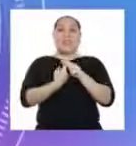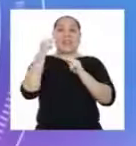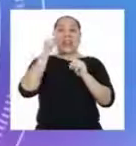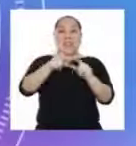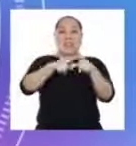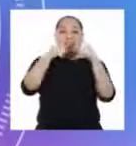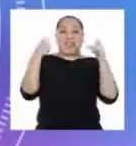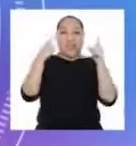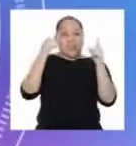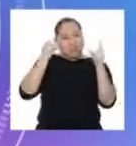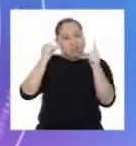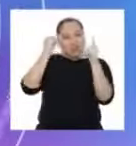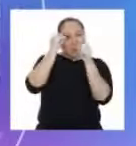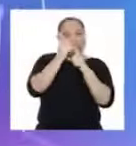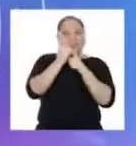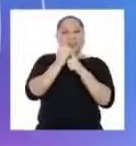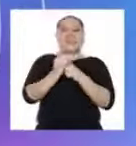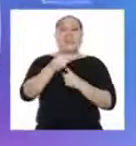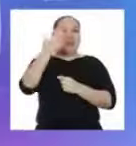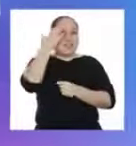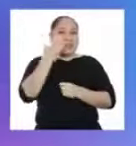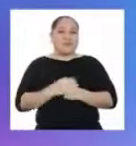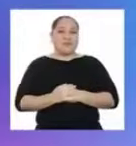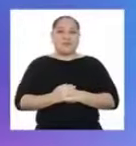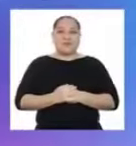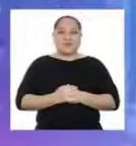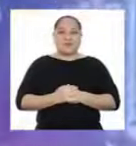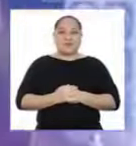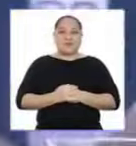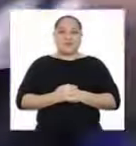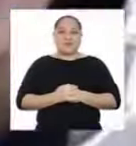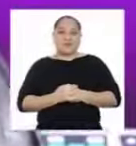Iniciando, el gran desafío del saber.